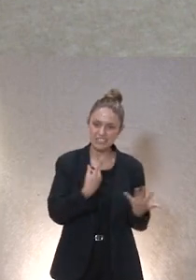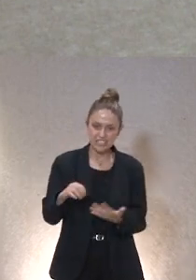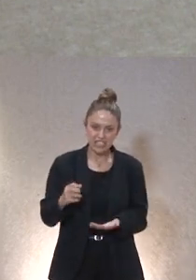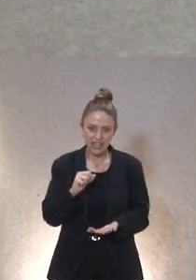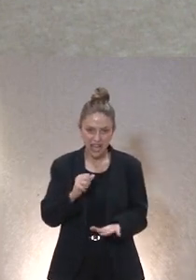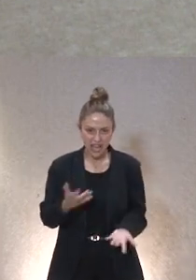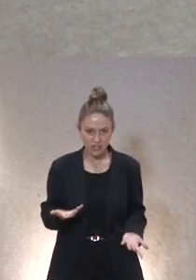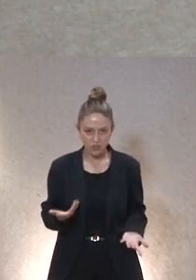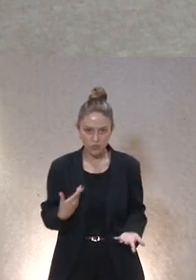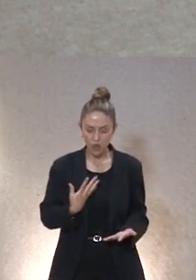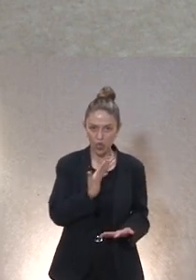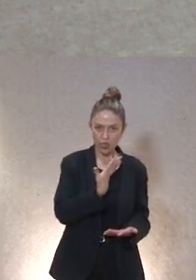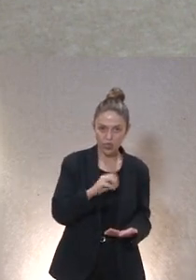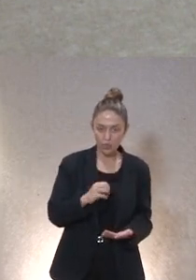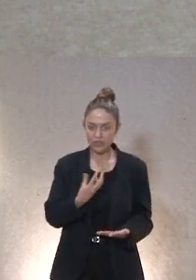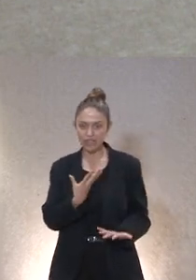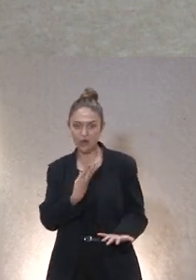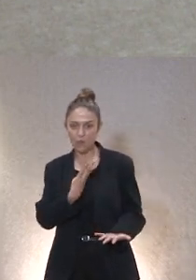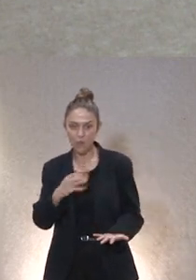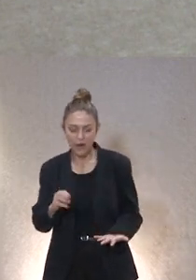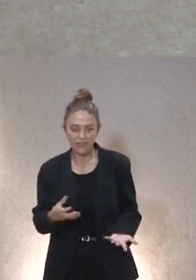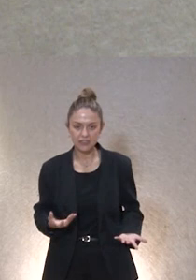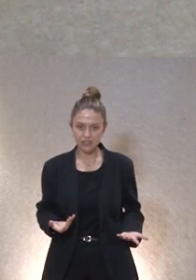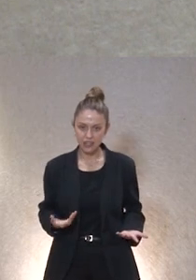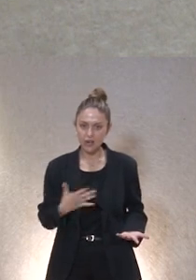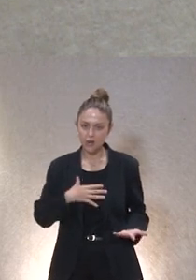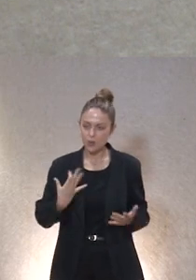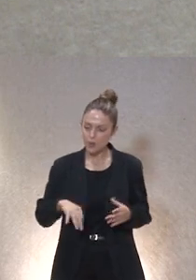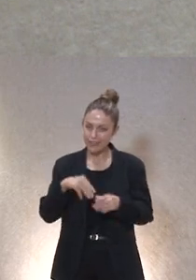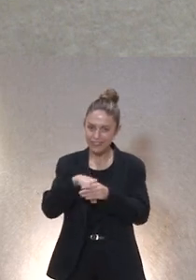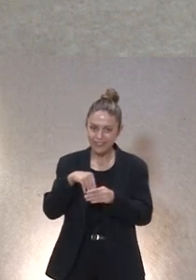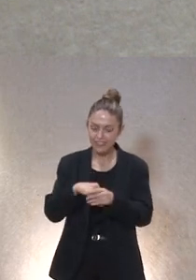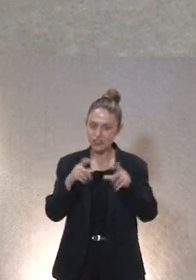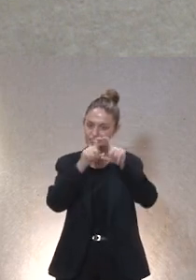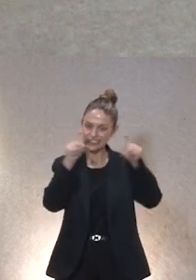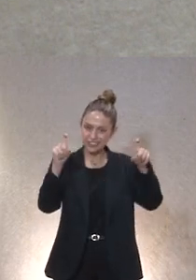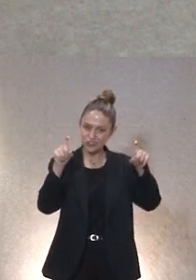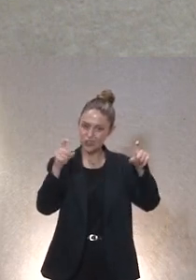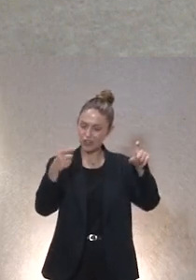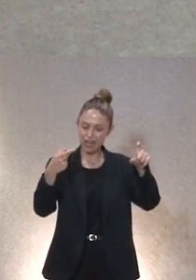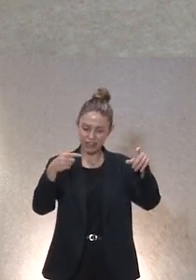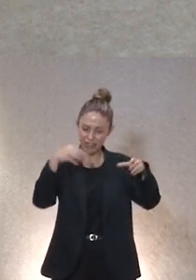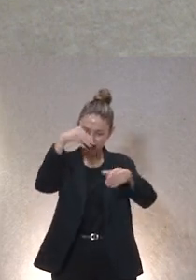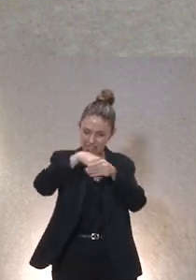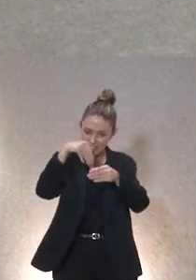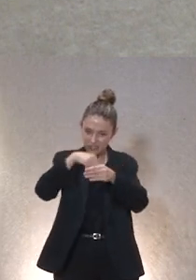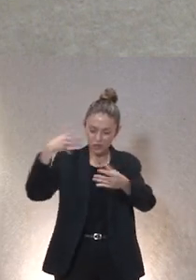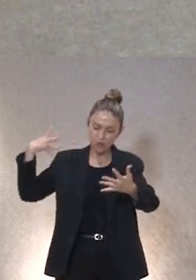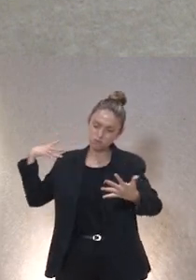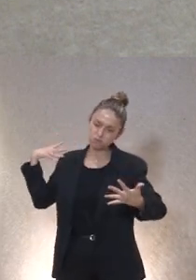tienen 50 o 40 o 30 y tantos ¿no? hay personas que están institucionalizadas desde hace muchísimo tiempo